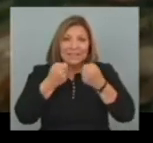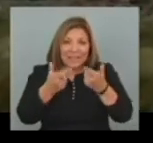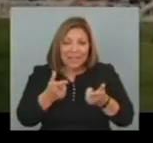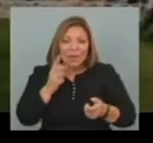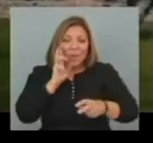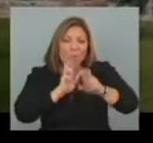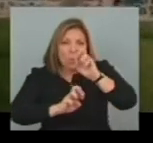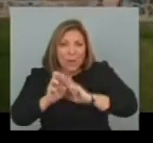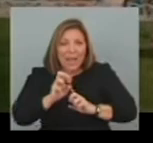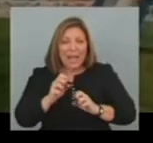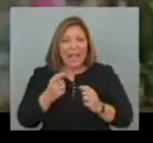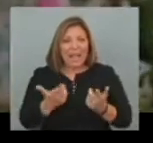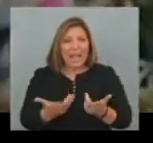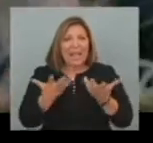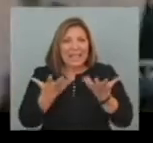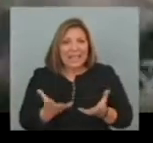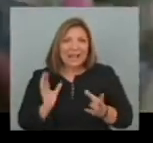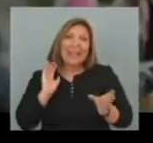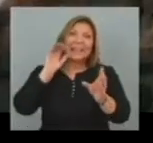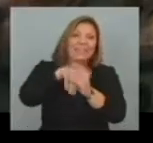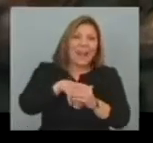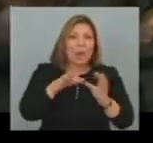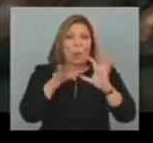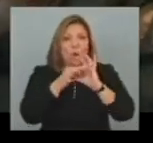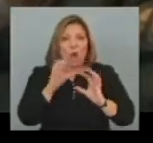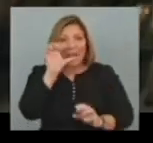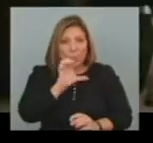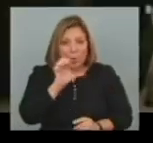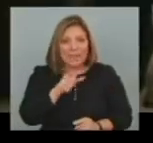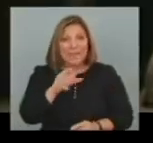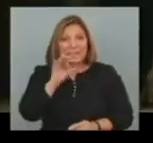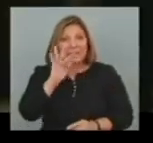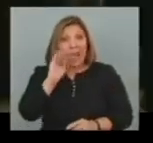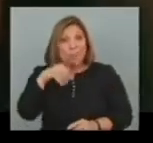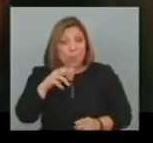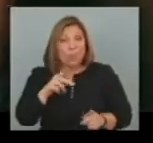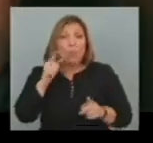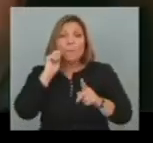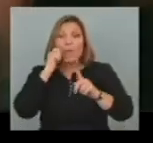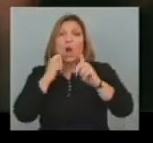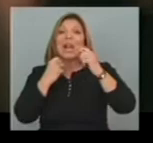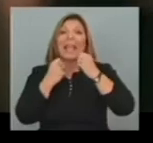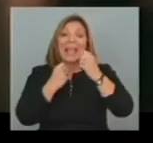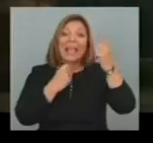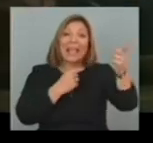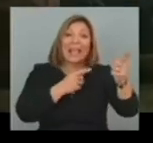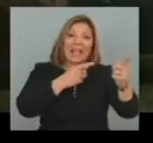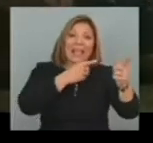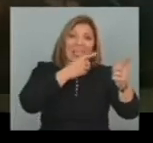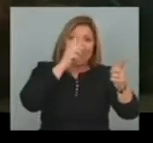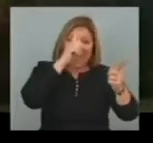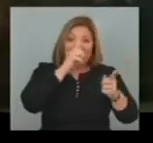buscada Y controvertida incorporación A la Unión Europea Estambul es posiblemente Más rival para Madrid Que Tokio Después de presentarse